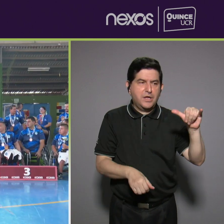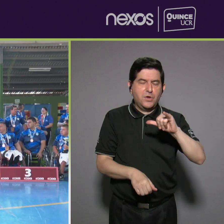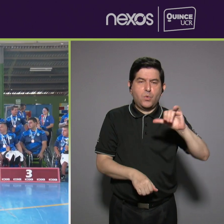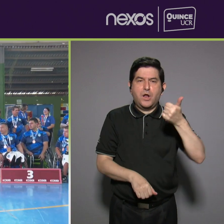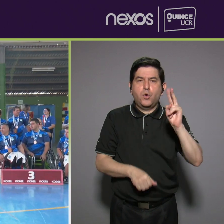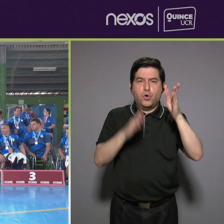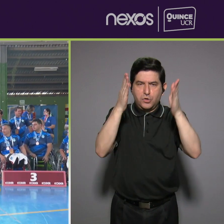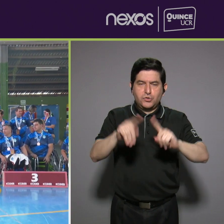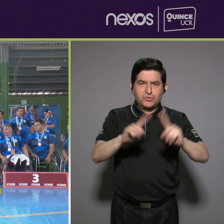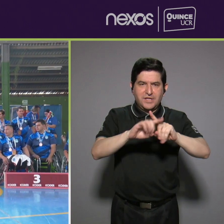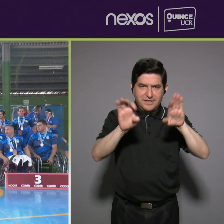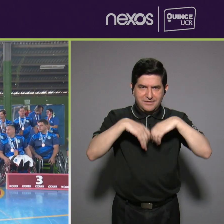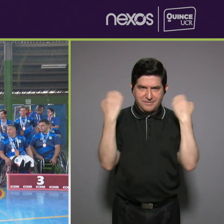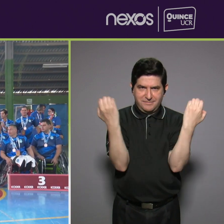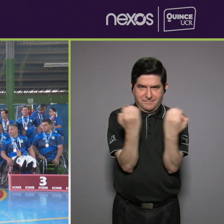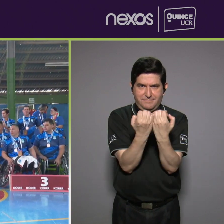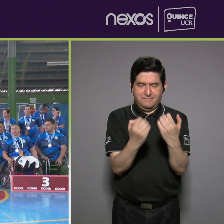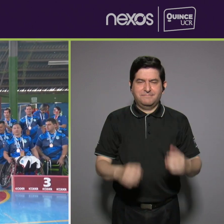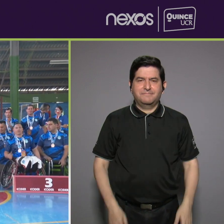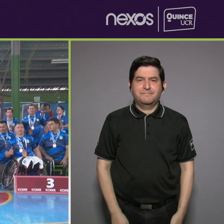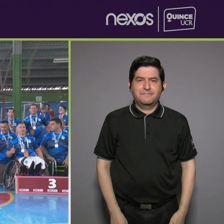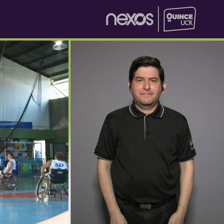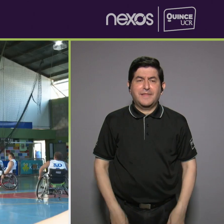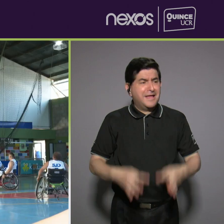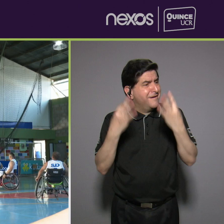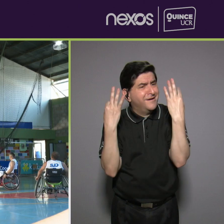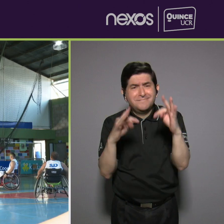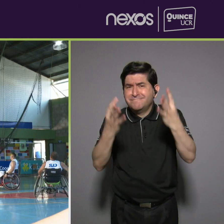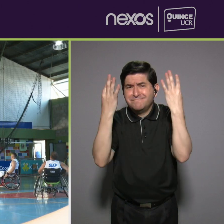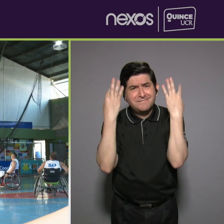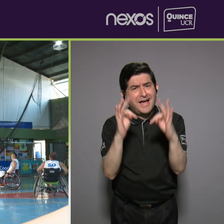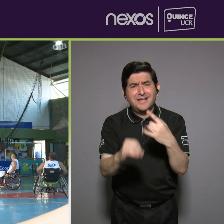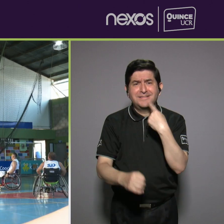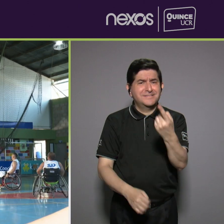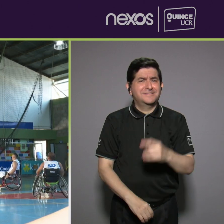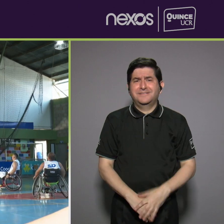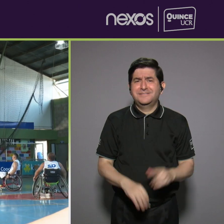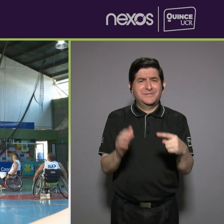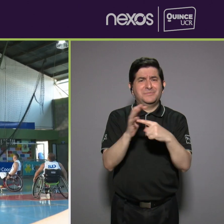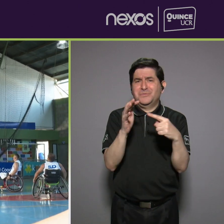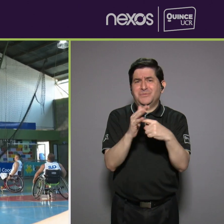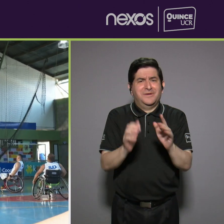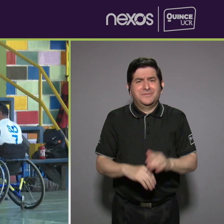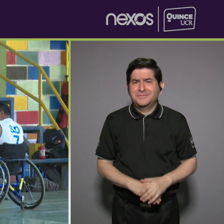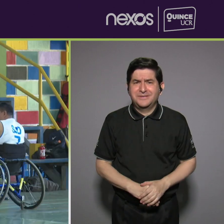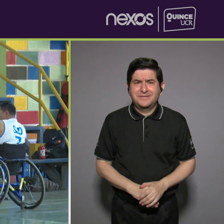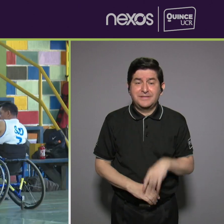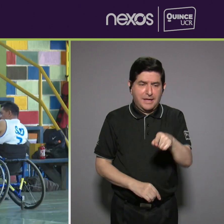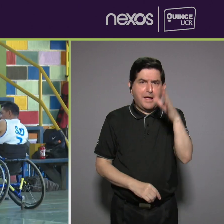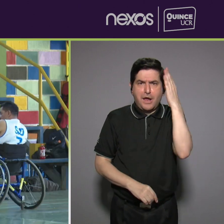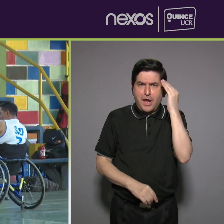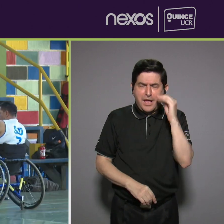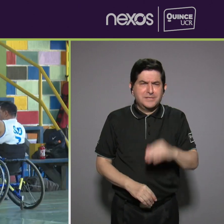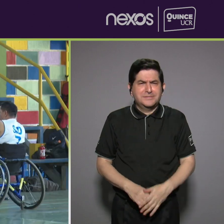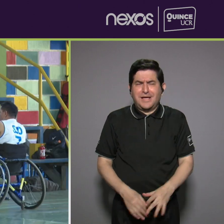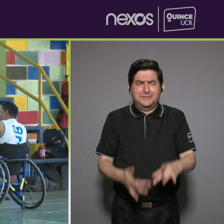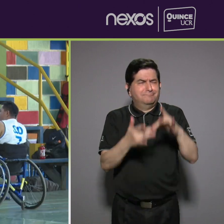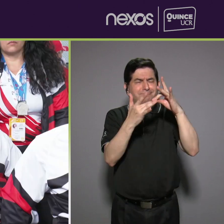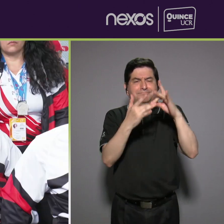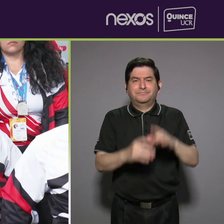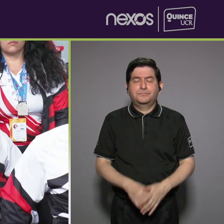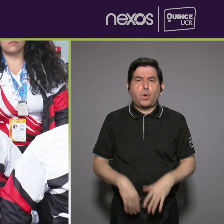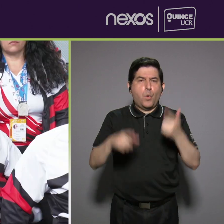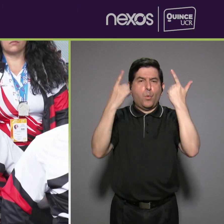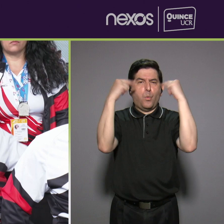compañeros de otros equipos y que se tiren al agua verdad como se dice popularmente que es una experiencia única fue muy